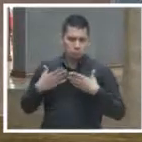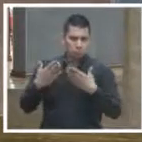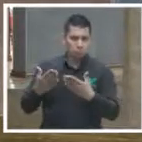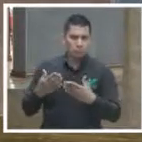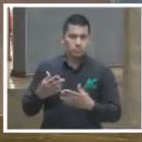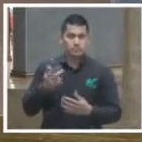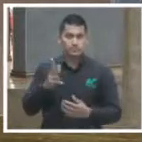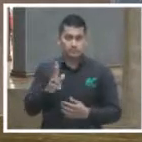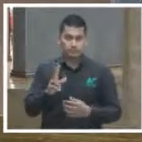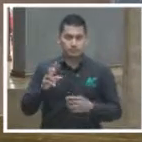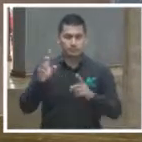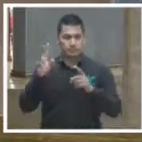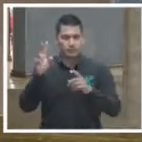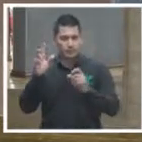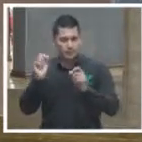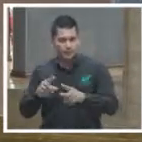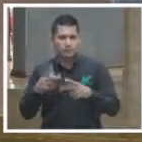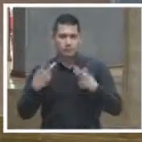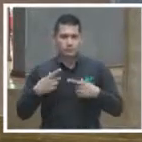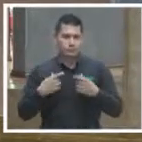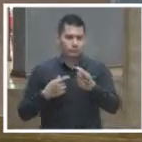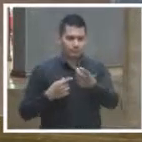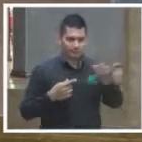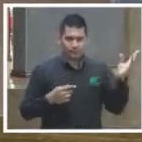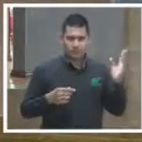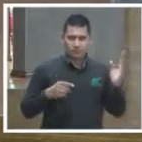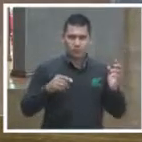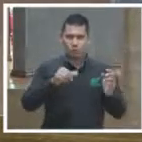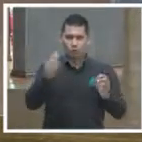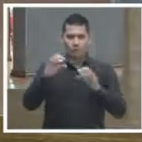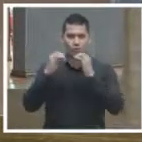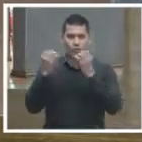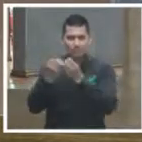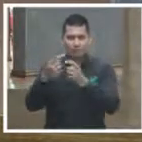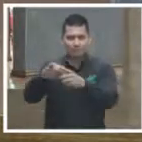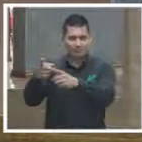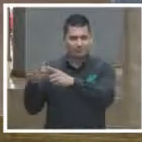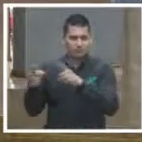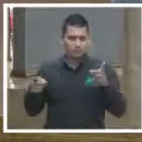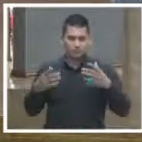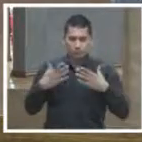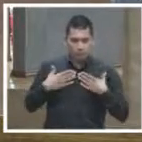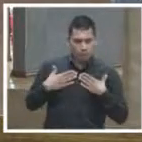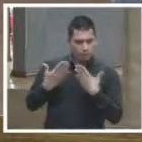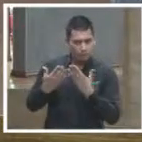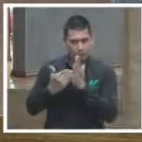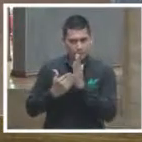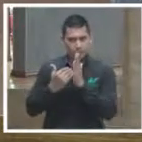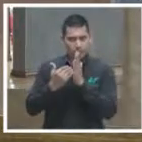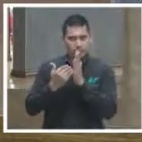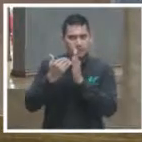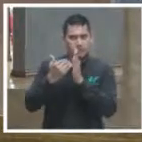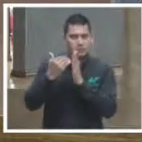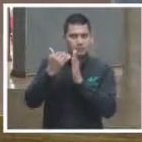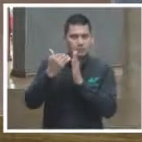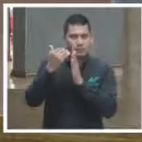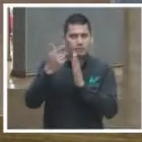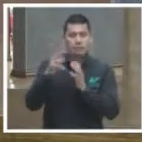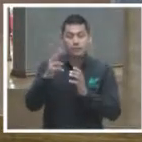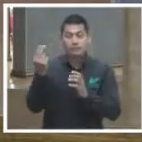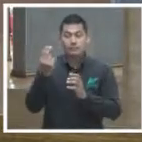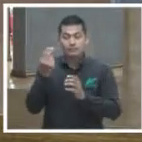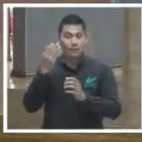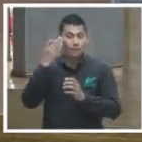de credibilidad de las personas hacia organizaciones civiles aumenta en la medida en que son usuarios de las redes sociales